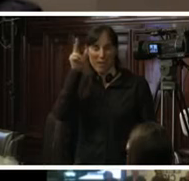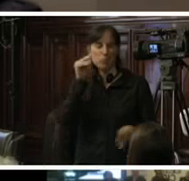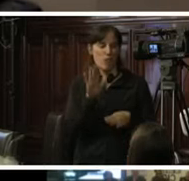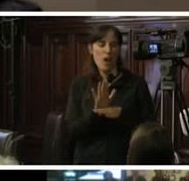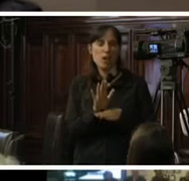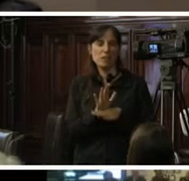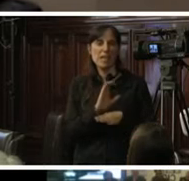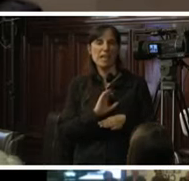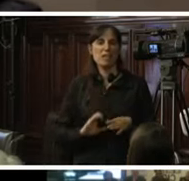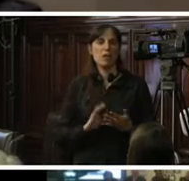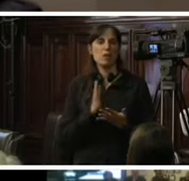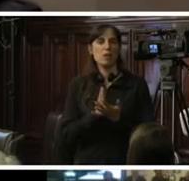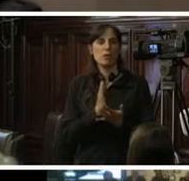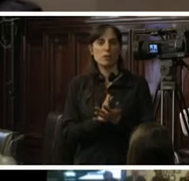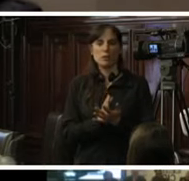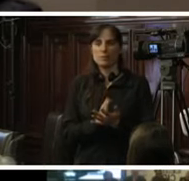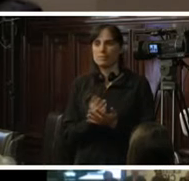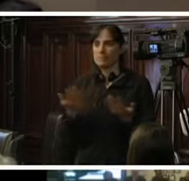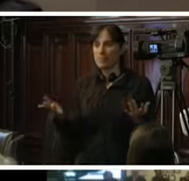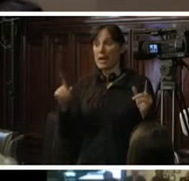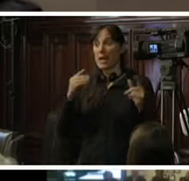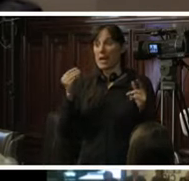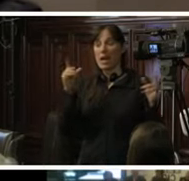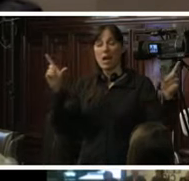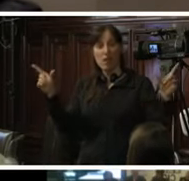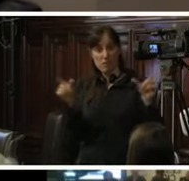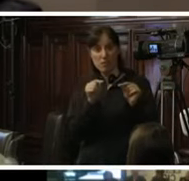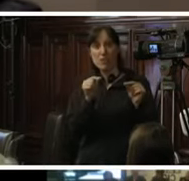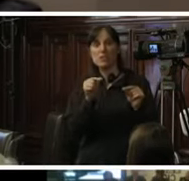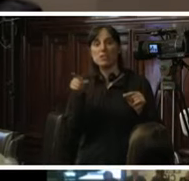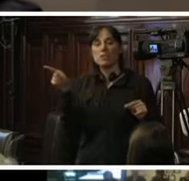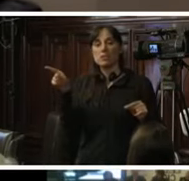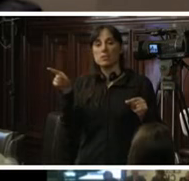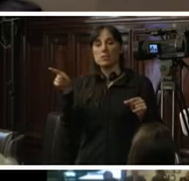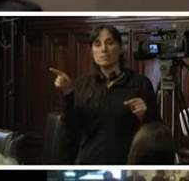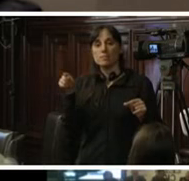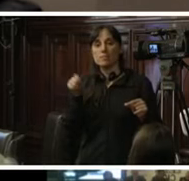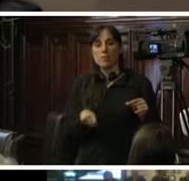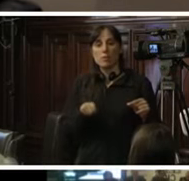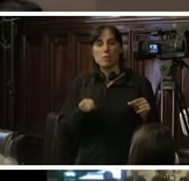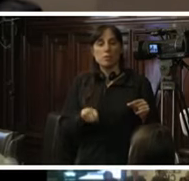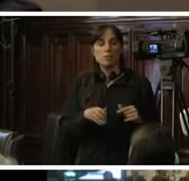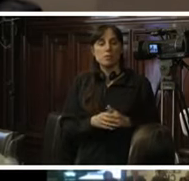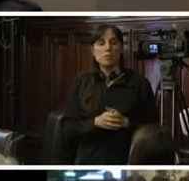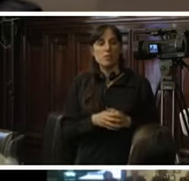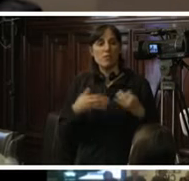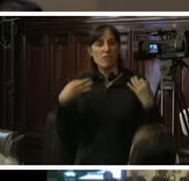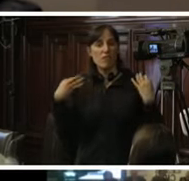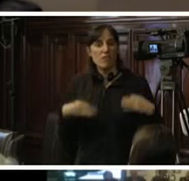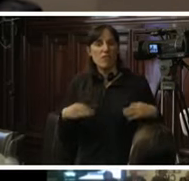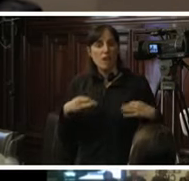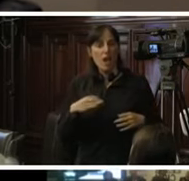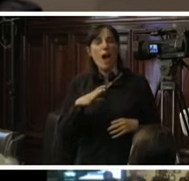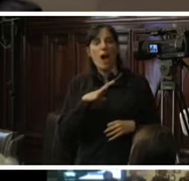señores miembros de la Comisión Interamericana señores magistrados es cierto que existe